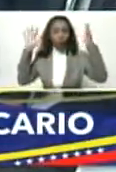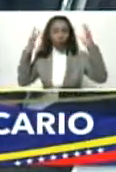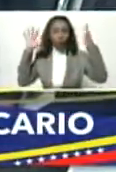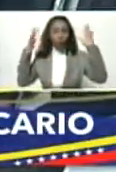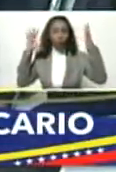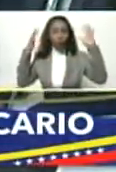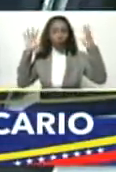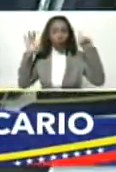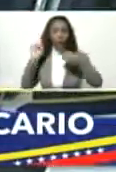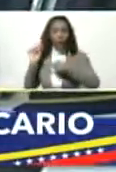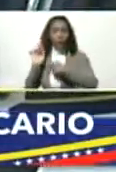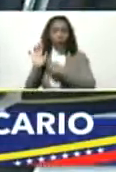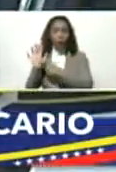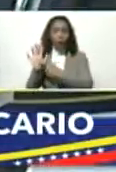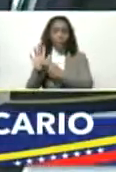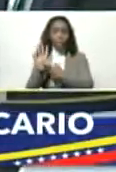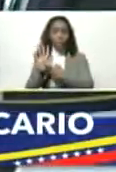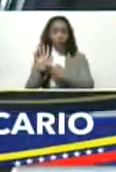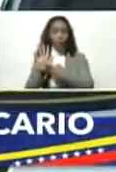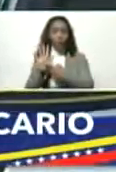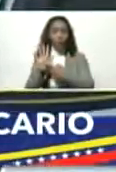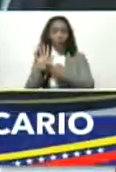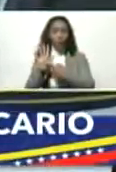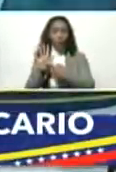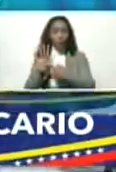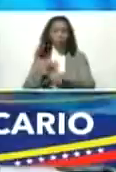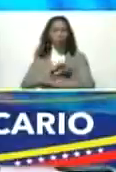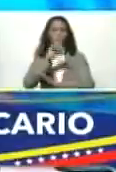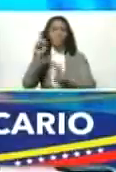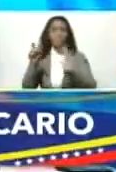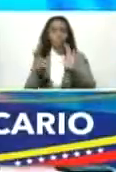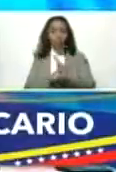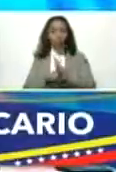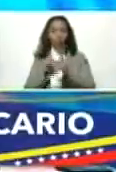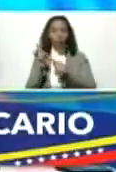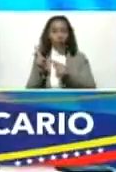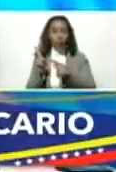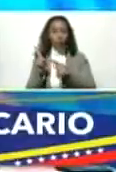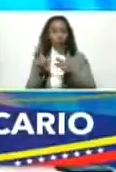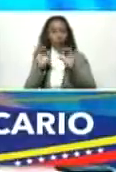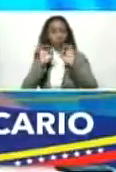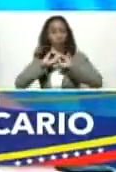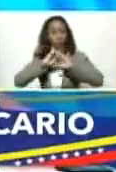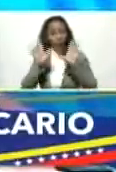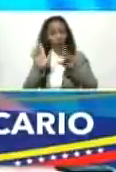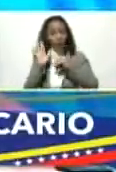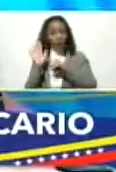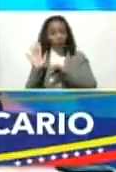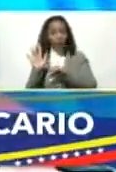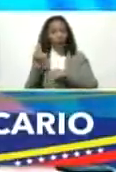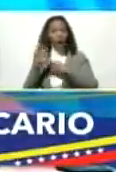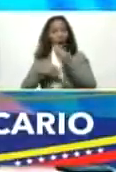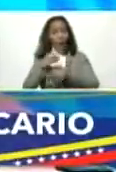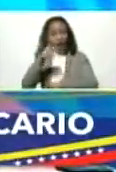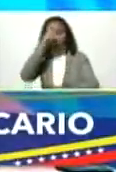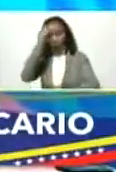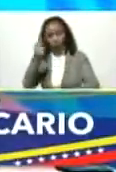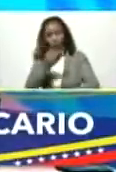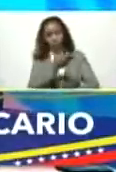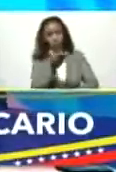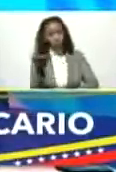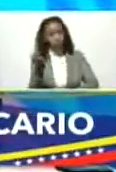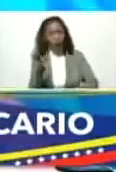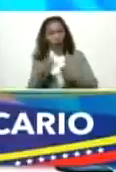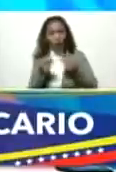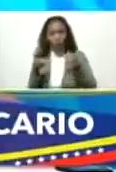son ejemplos concretos concretos y hay que hacer un reconocimiento a ustedes a todos